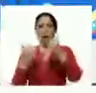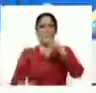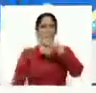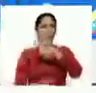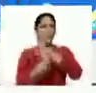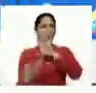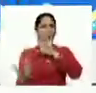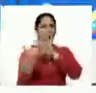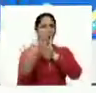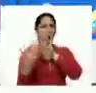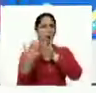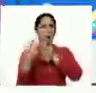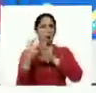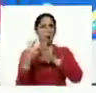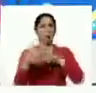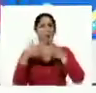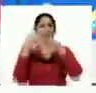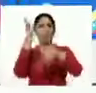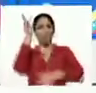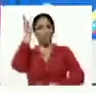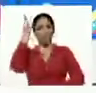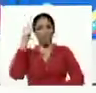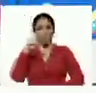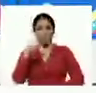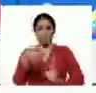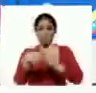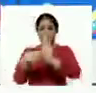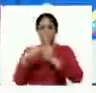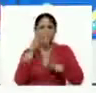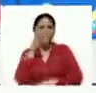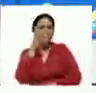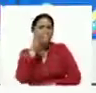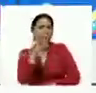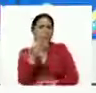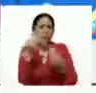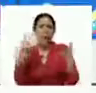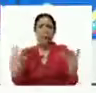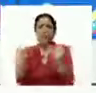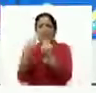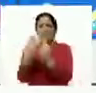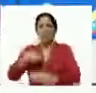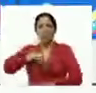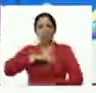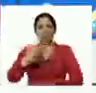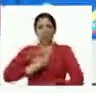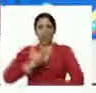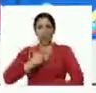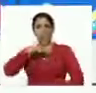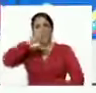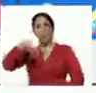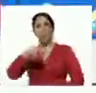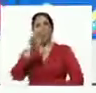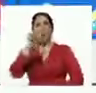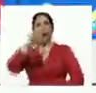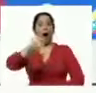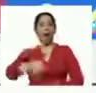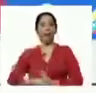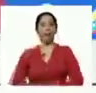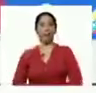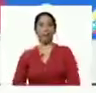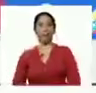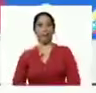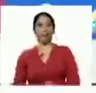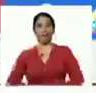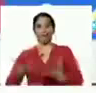Puerto Cabello, porque allí vamos a presenciar junto a nuestro alcalde Juan Carlos Ventancur, la